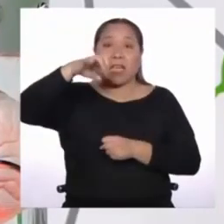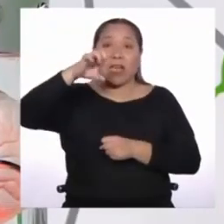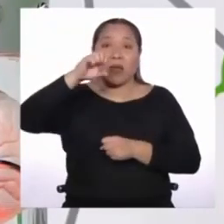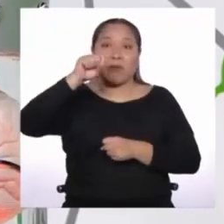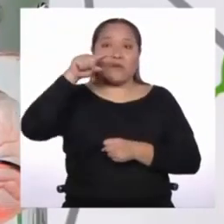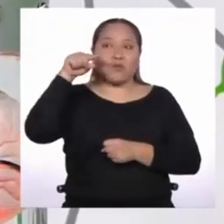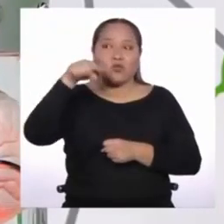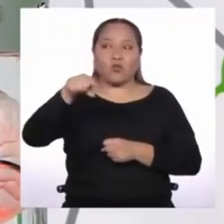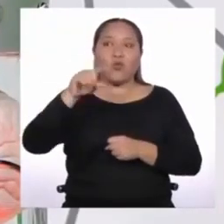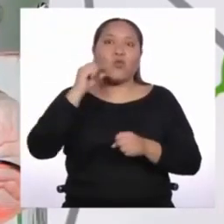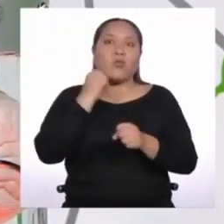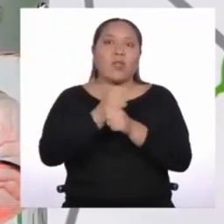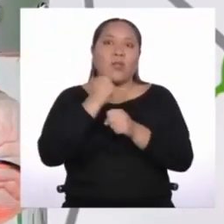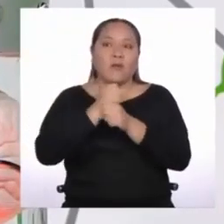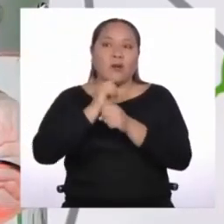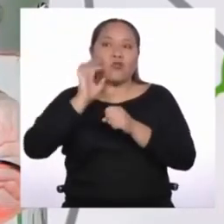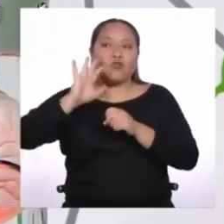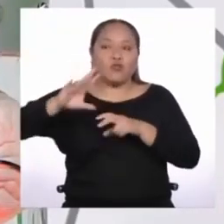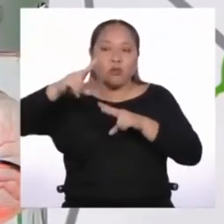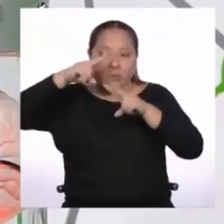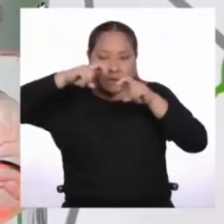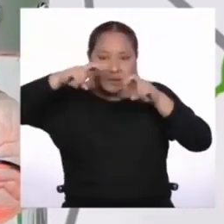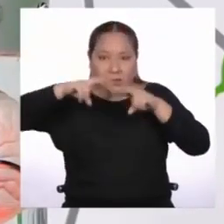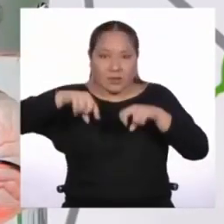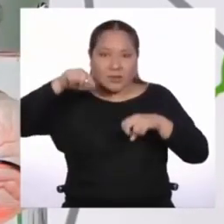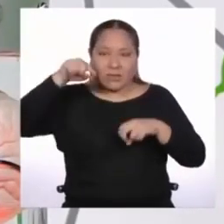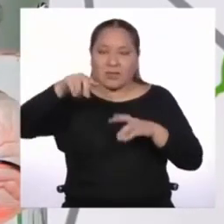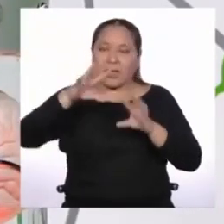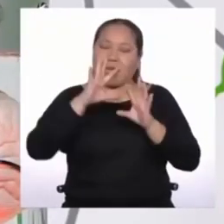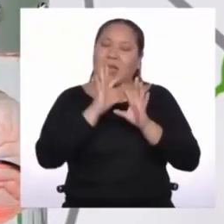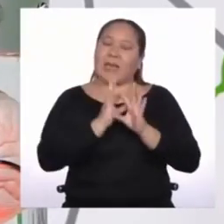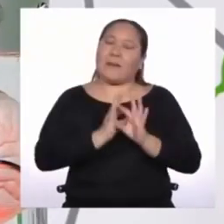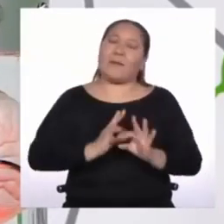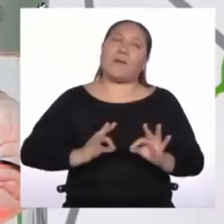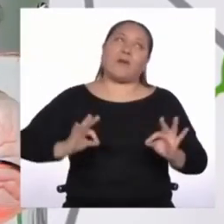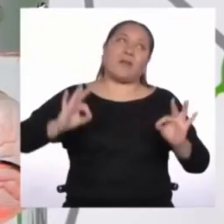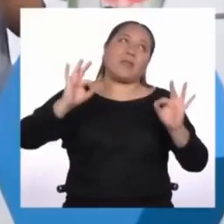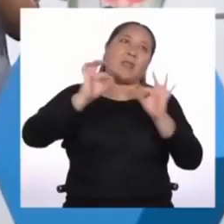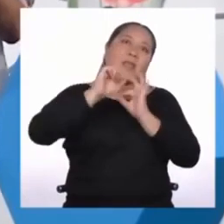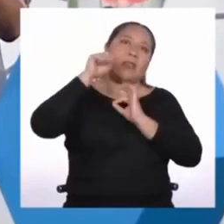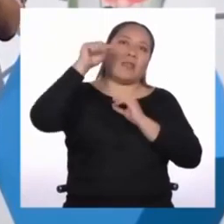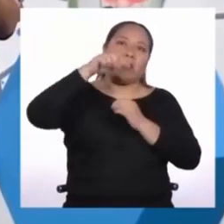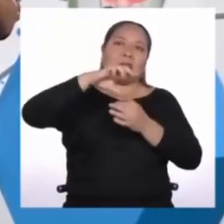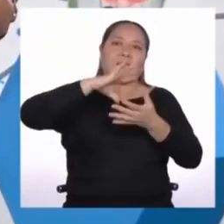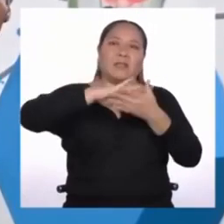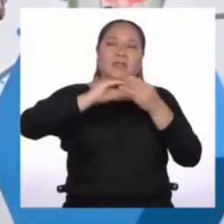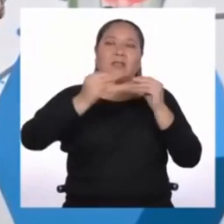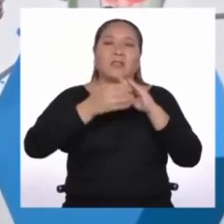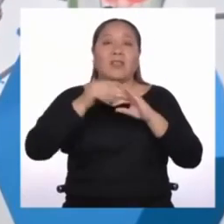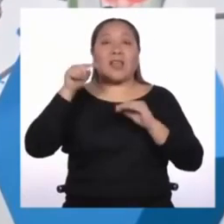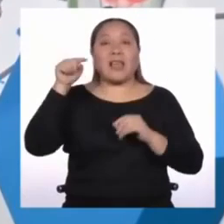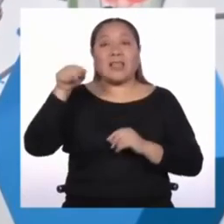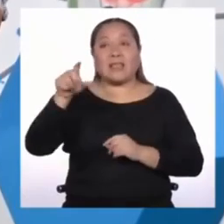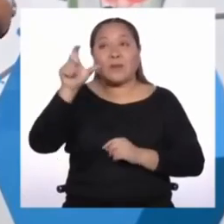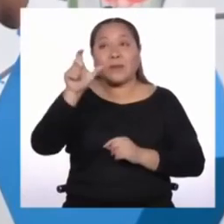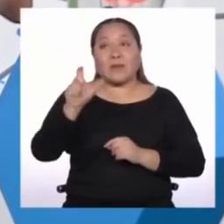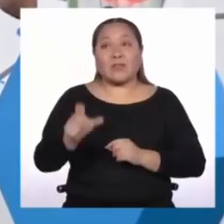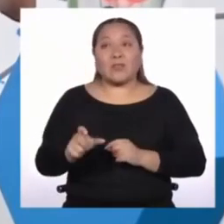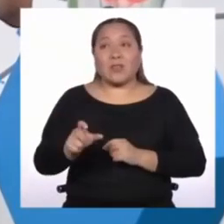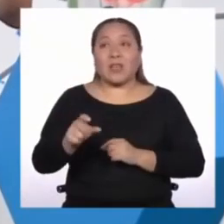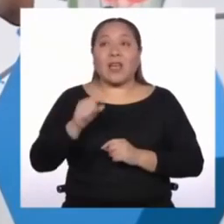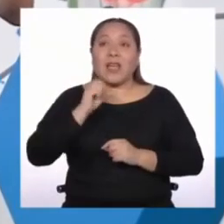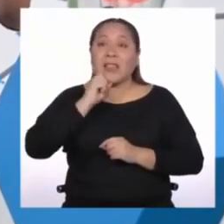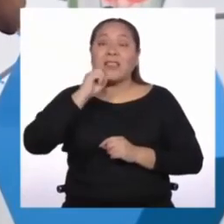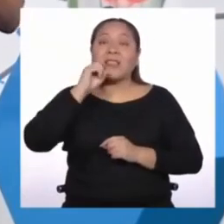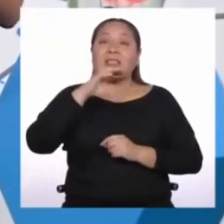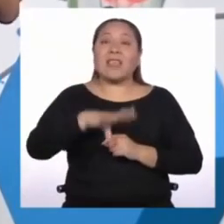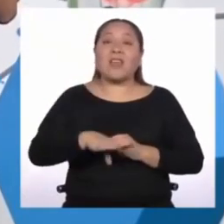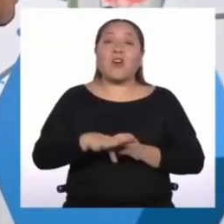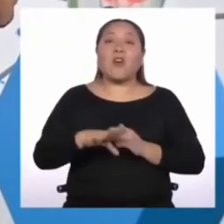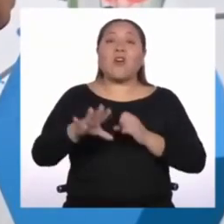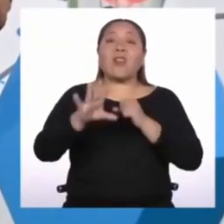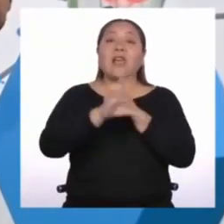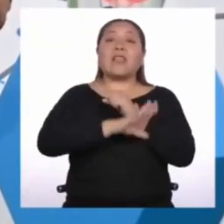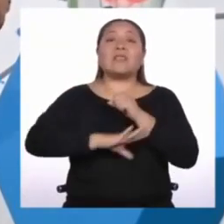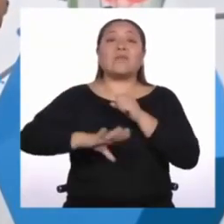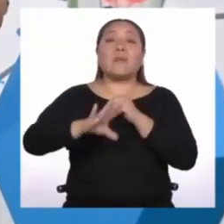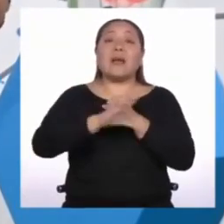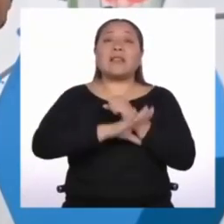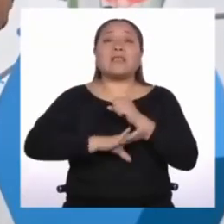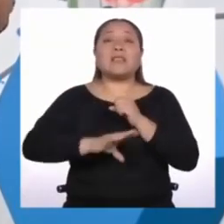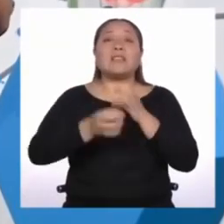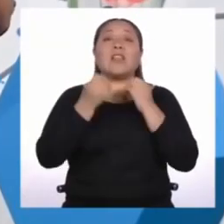más valiosos en esta energética historia. Él fue el que anunció el principio de